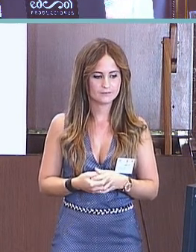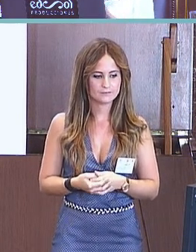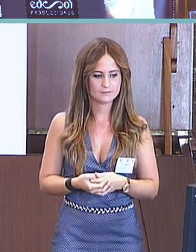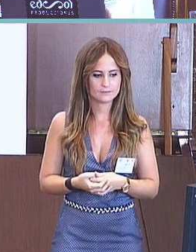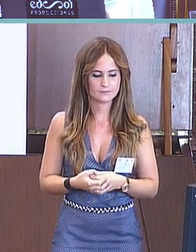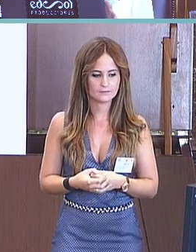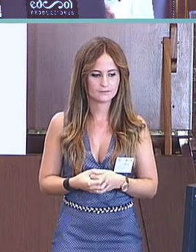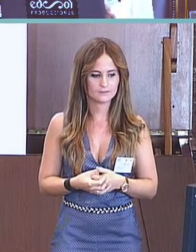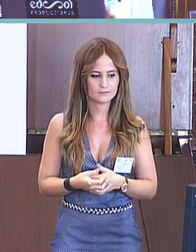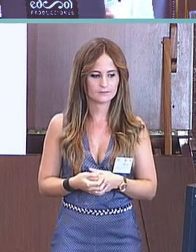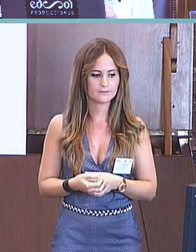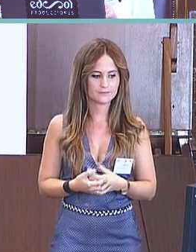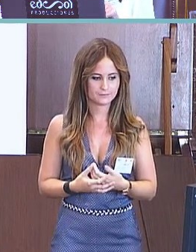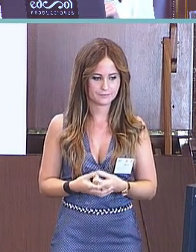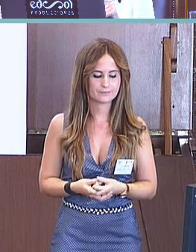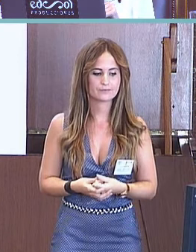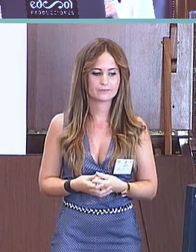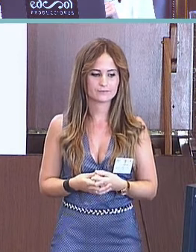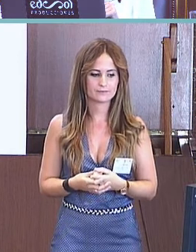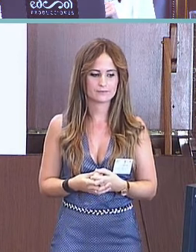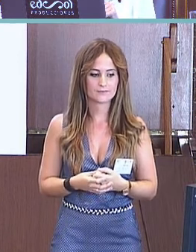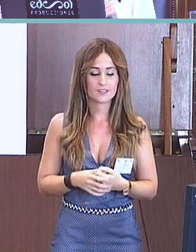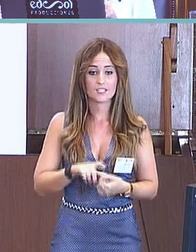el cuestionario de caracterización de la muestra.